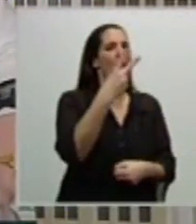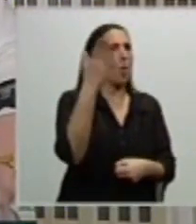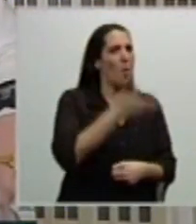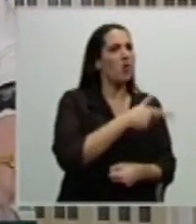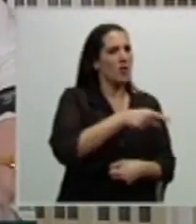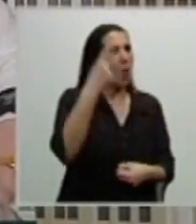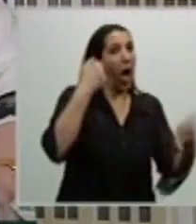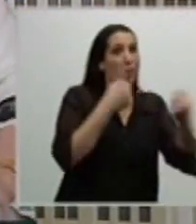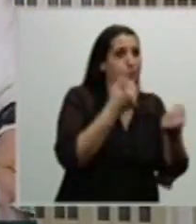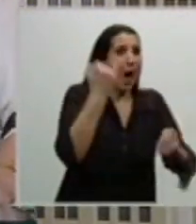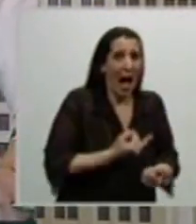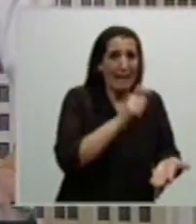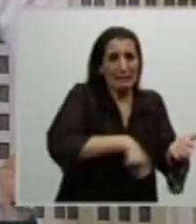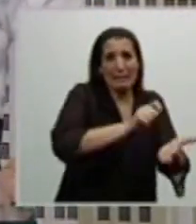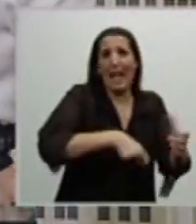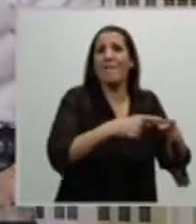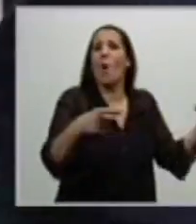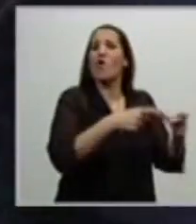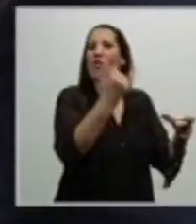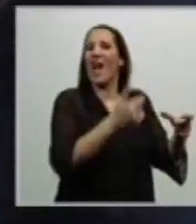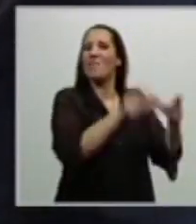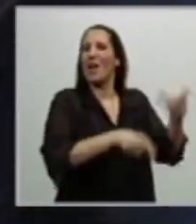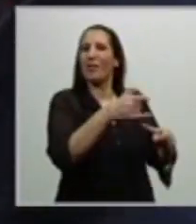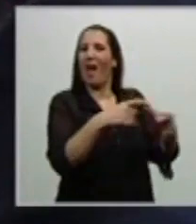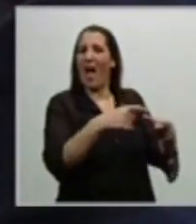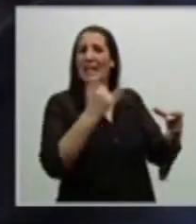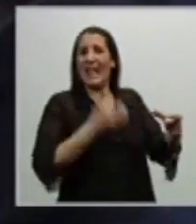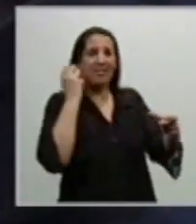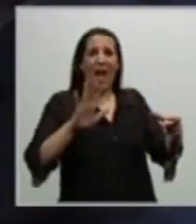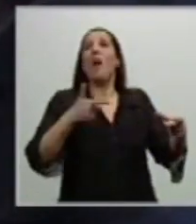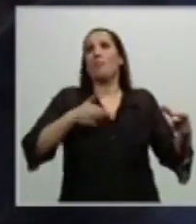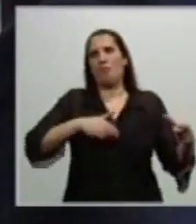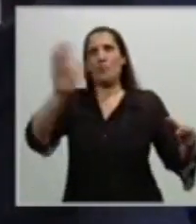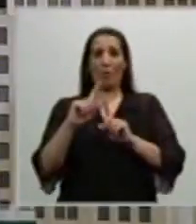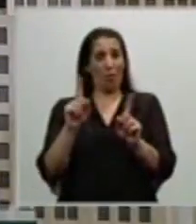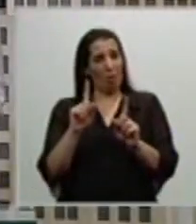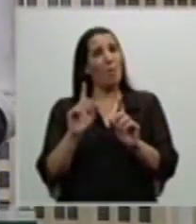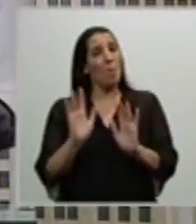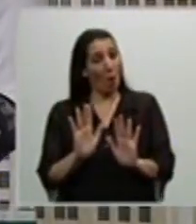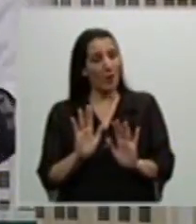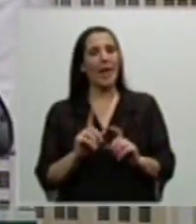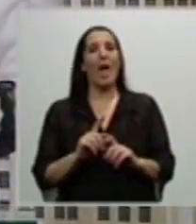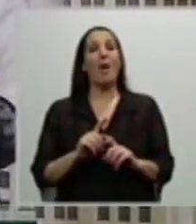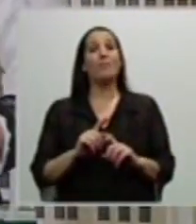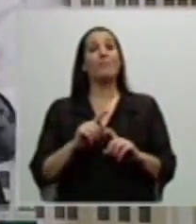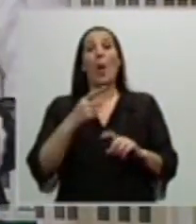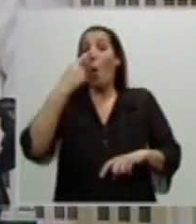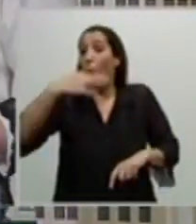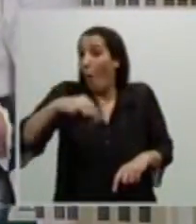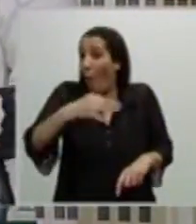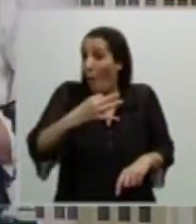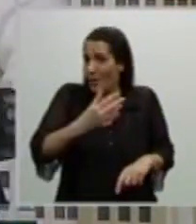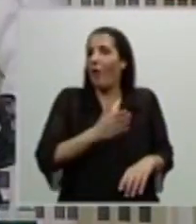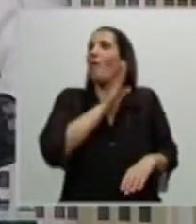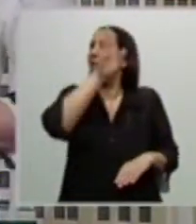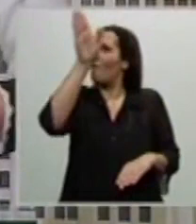acuerdo a contratos firmados con nuestros tenedores de bonos, fue Axel Kicillof. Simplemente después de ser el único Ministro que